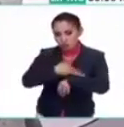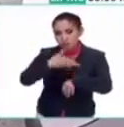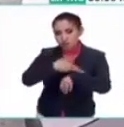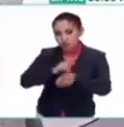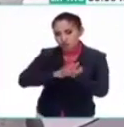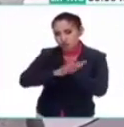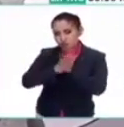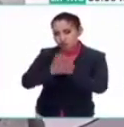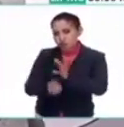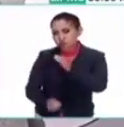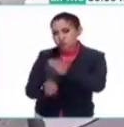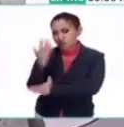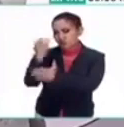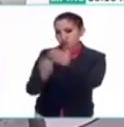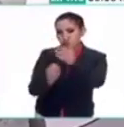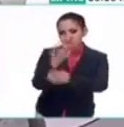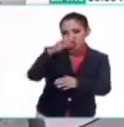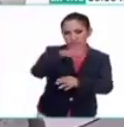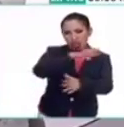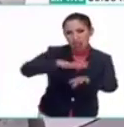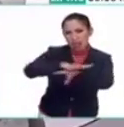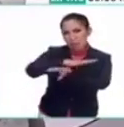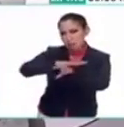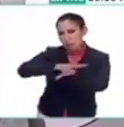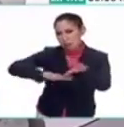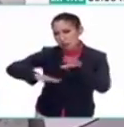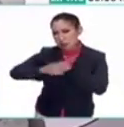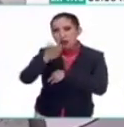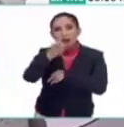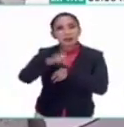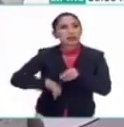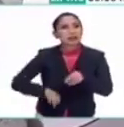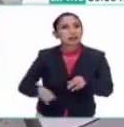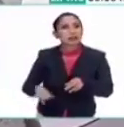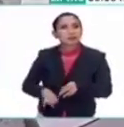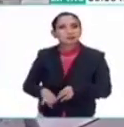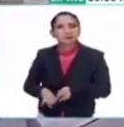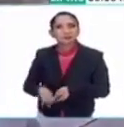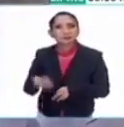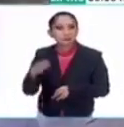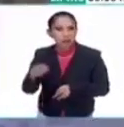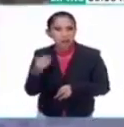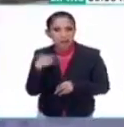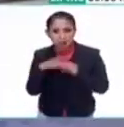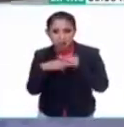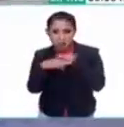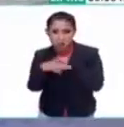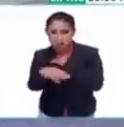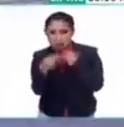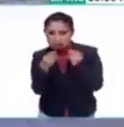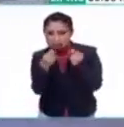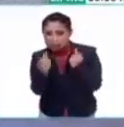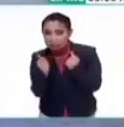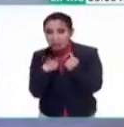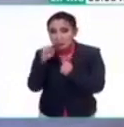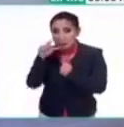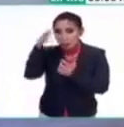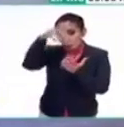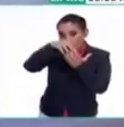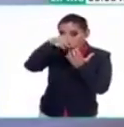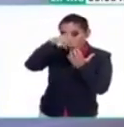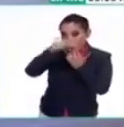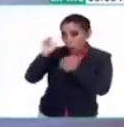volcánico, pero además es interesante porque es tan árida y tan áspera que el mismo Hernán Cortés,